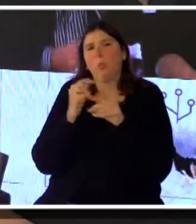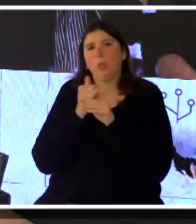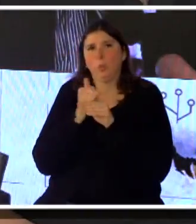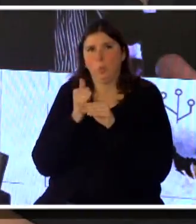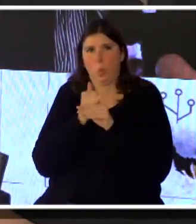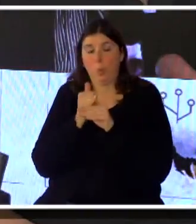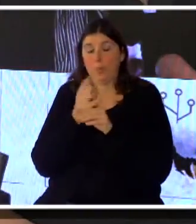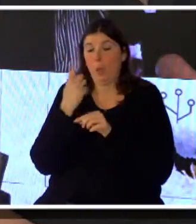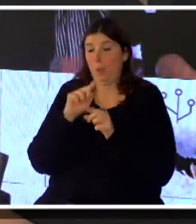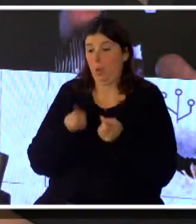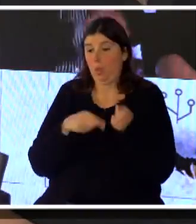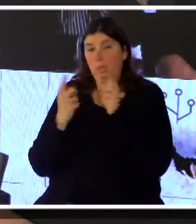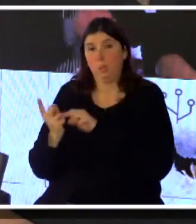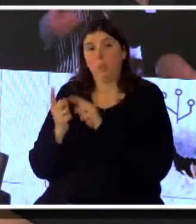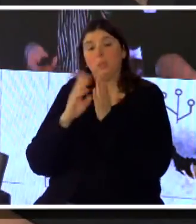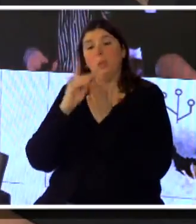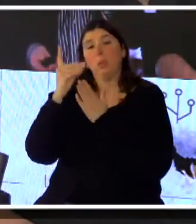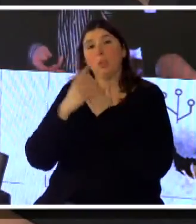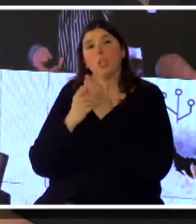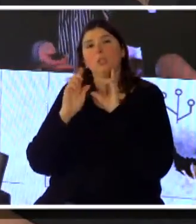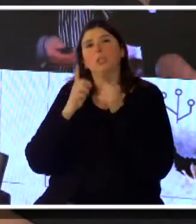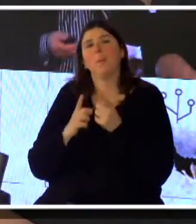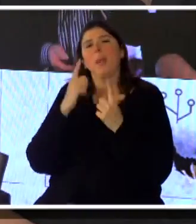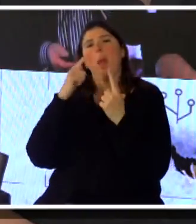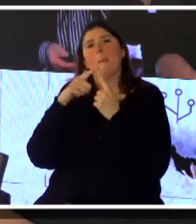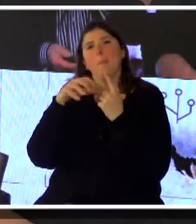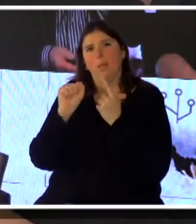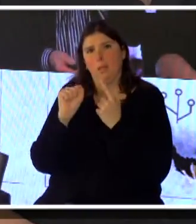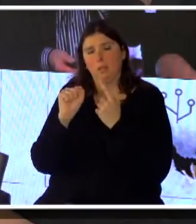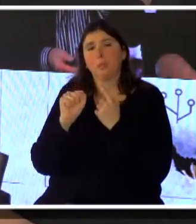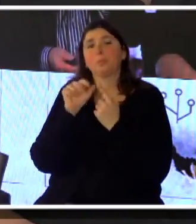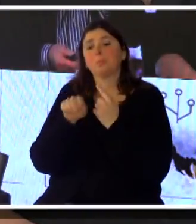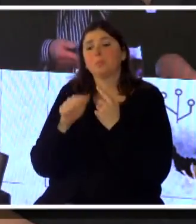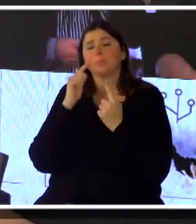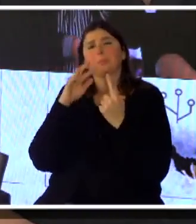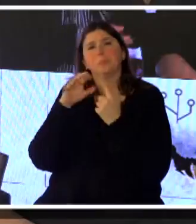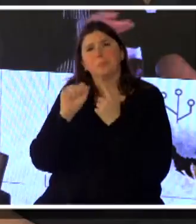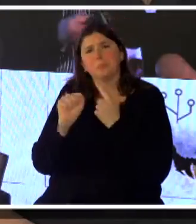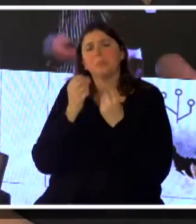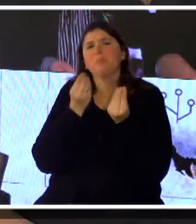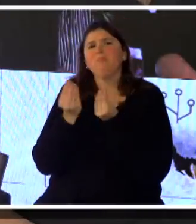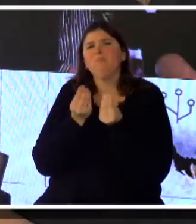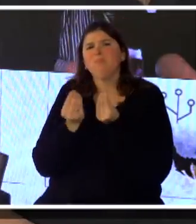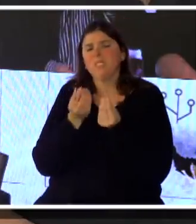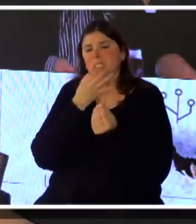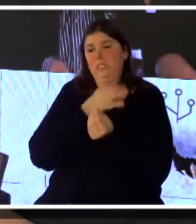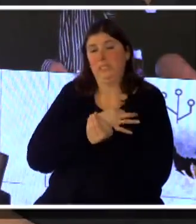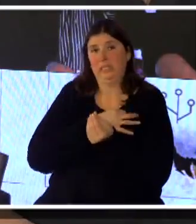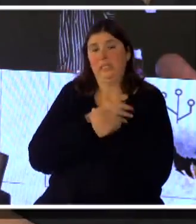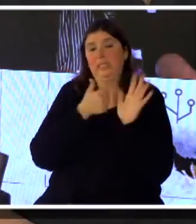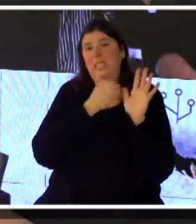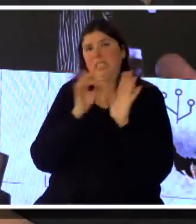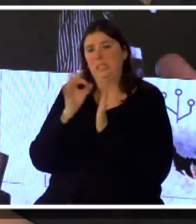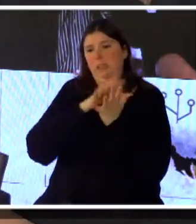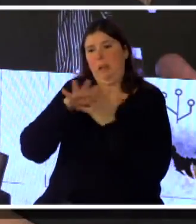aterriza luego en proyectos y en metas. Las metas lo que nos marcan es en alrededor de 600 campos